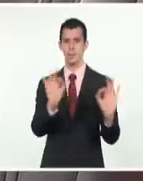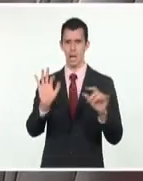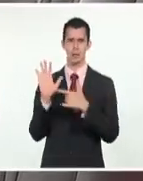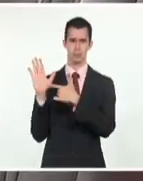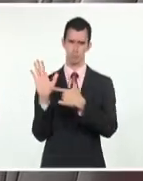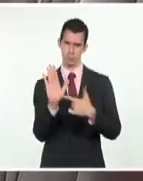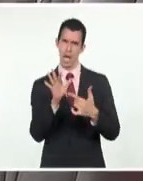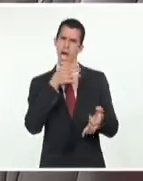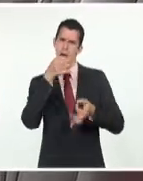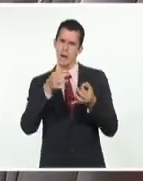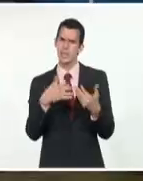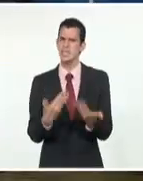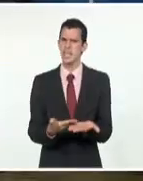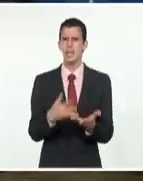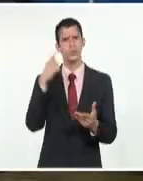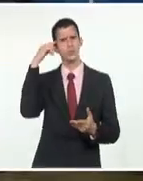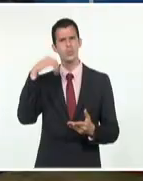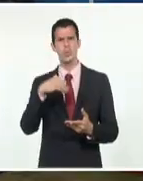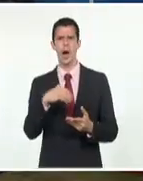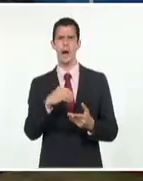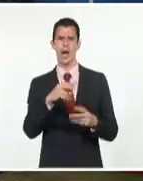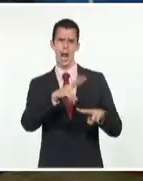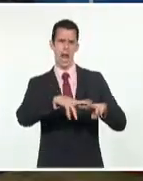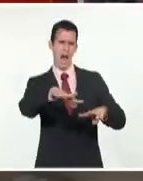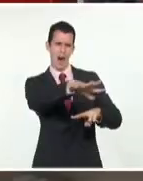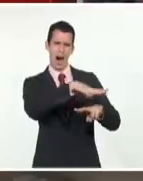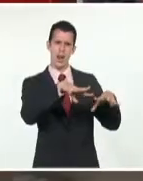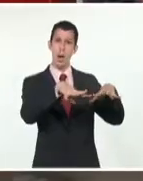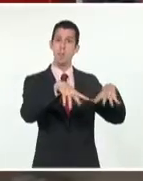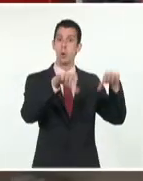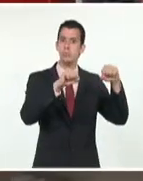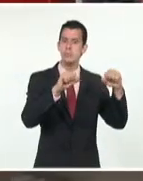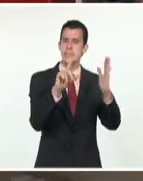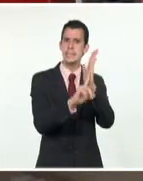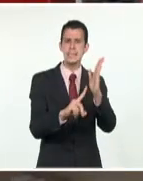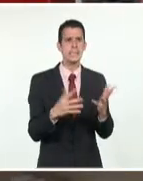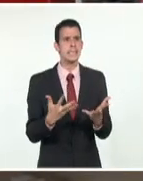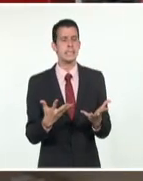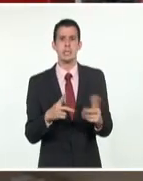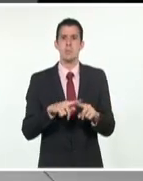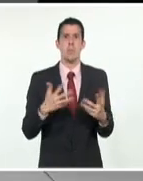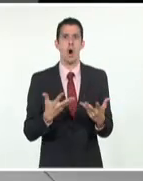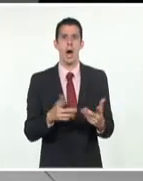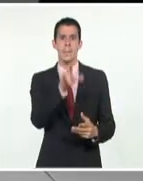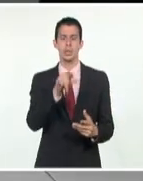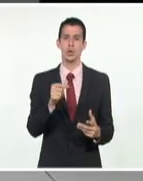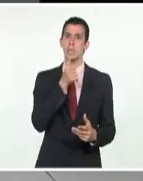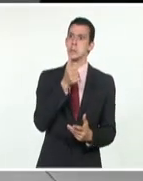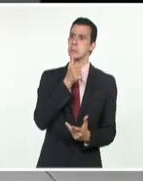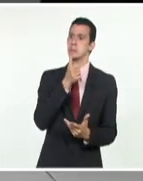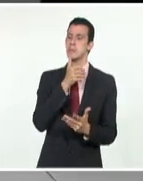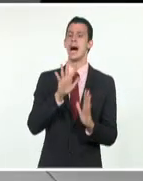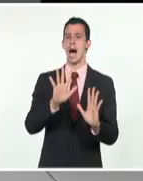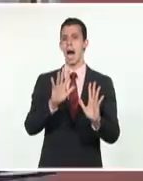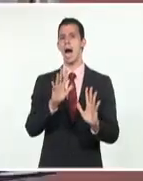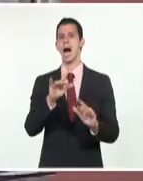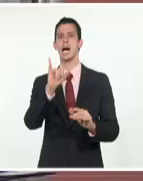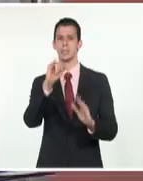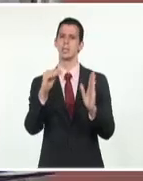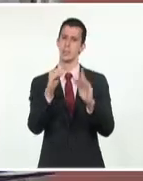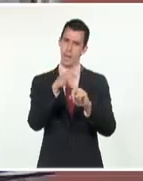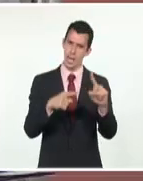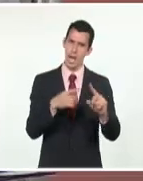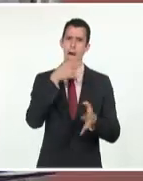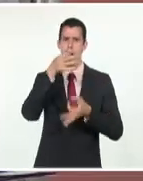el día en el occidente del país están relacionados con la salida del sistema de unos 600 megawatts de potencia en